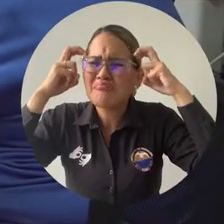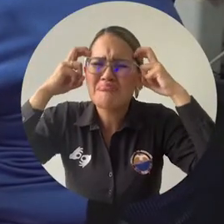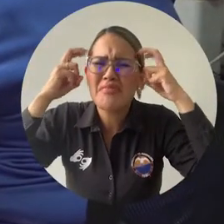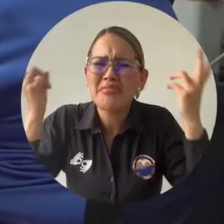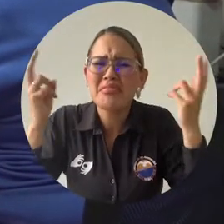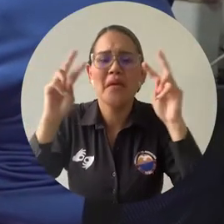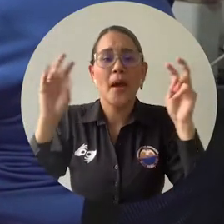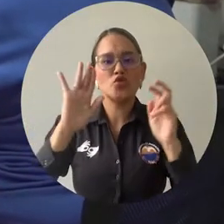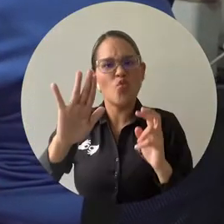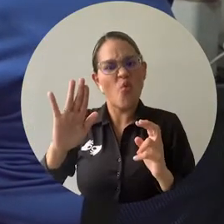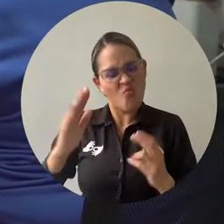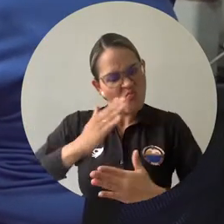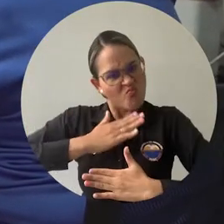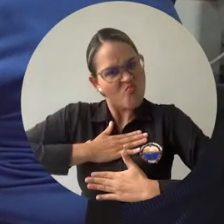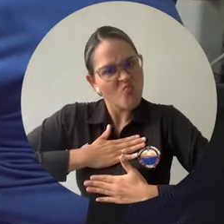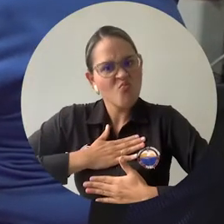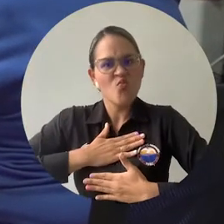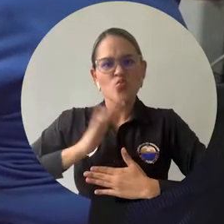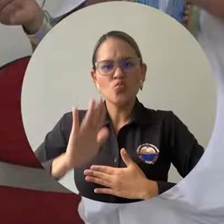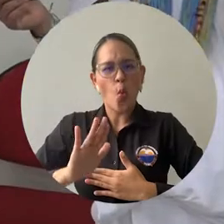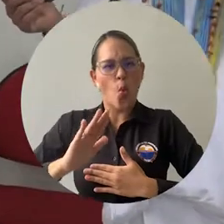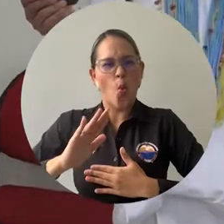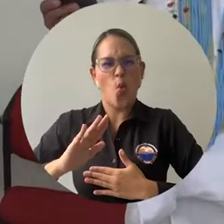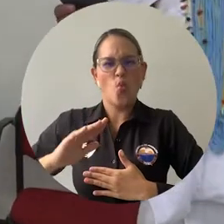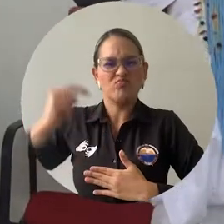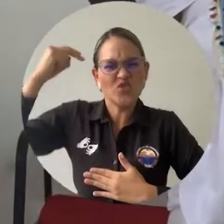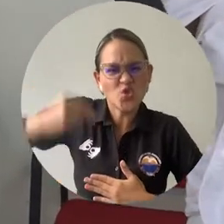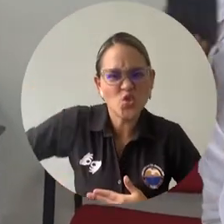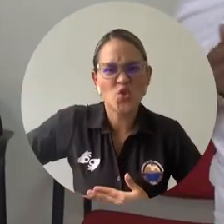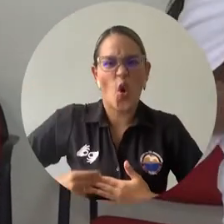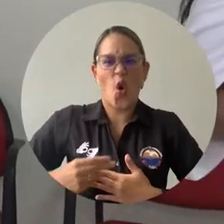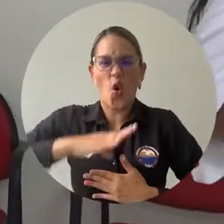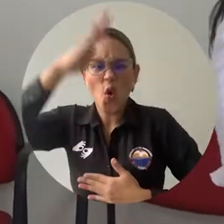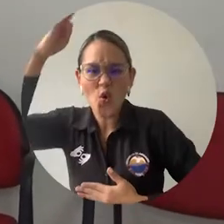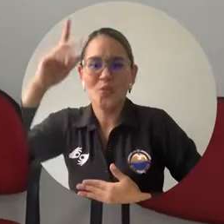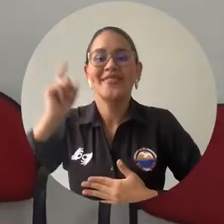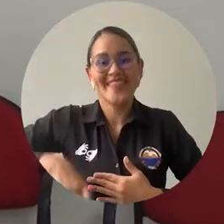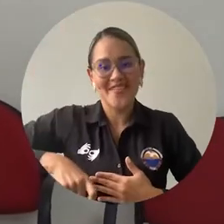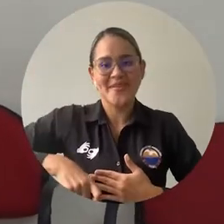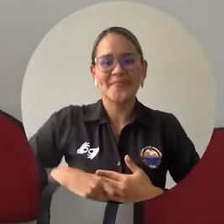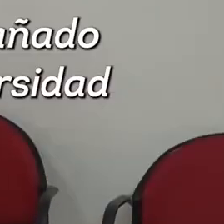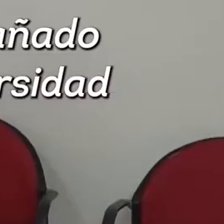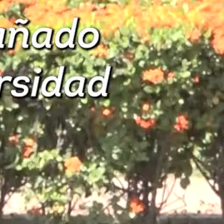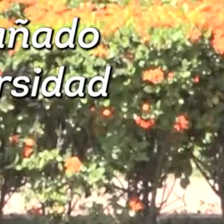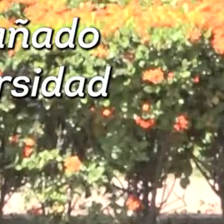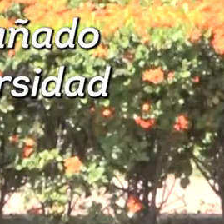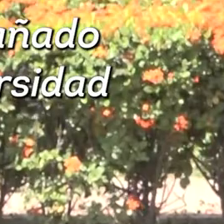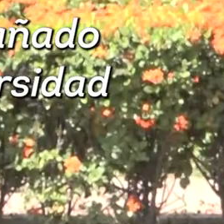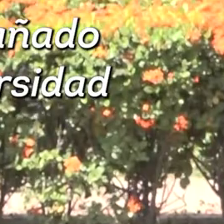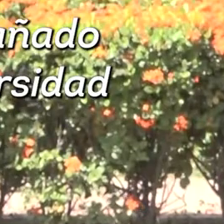conocimiento en el área de saberes propios, tradicionales.